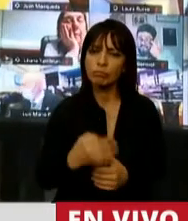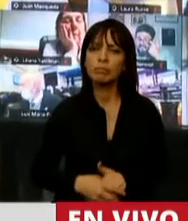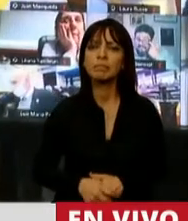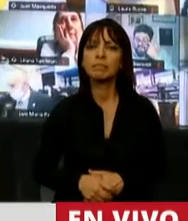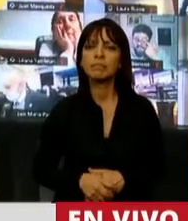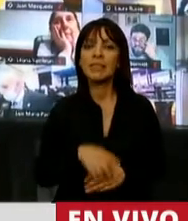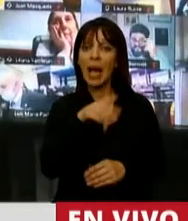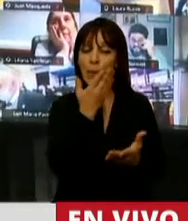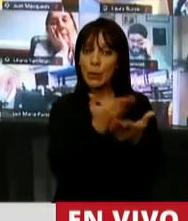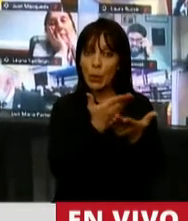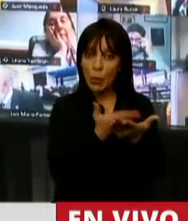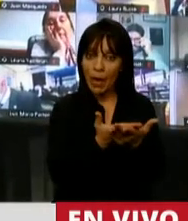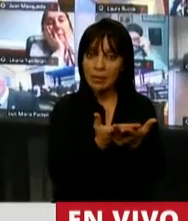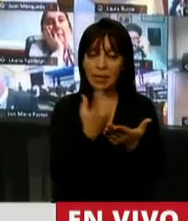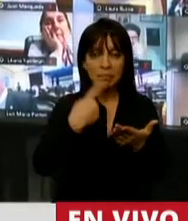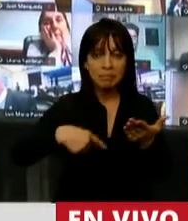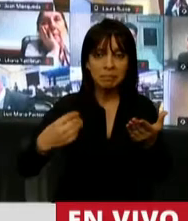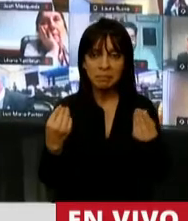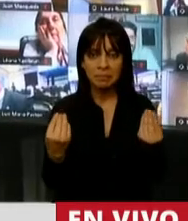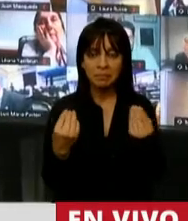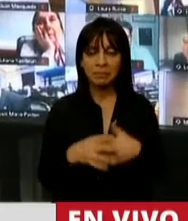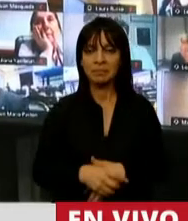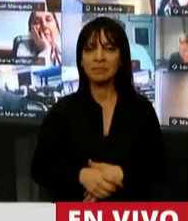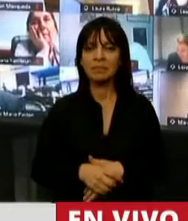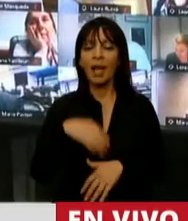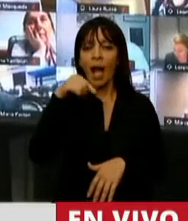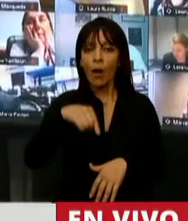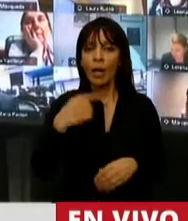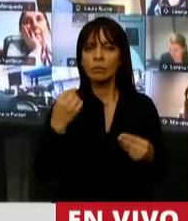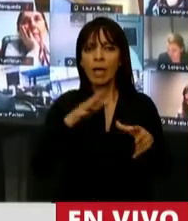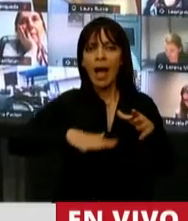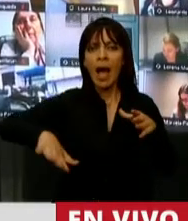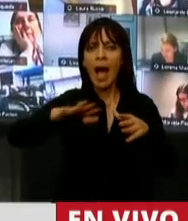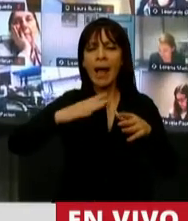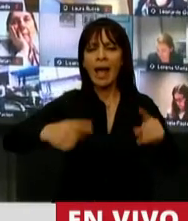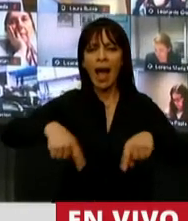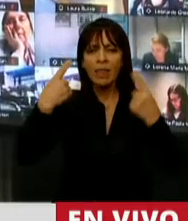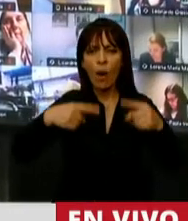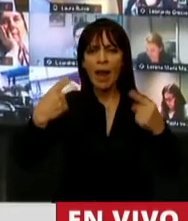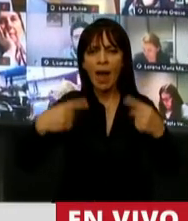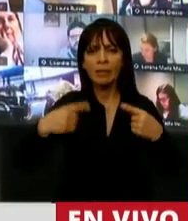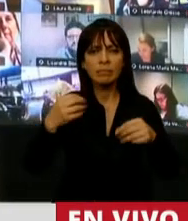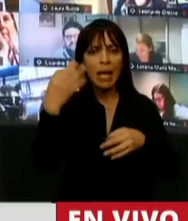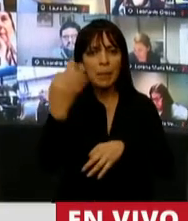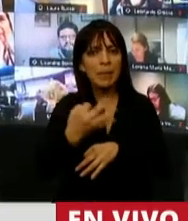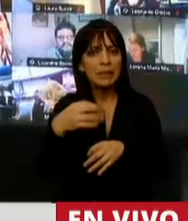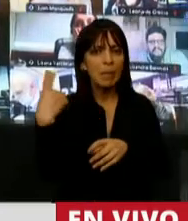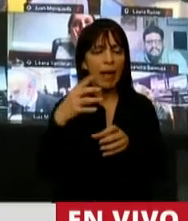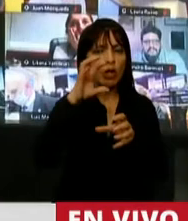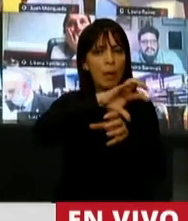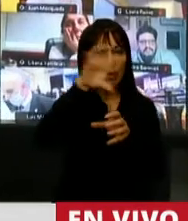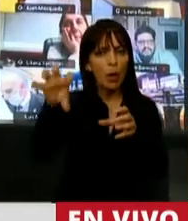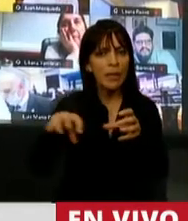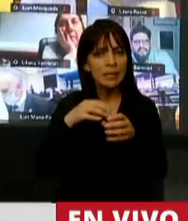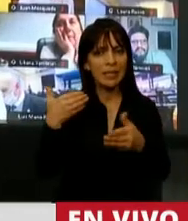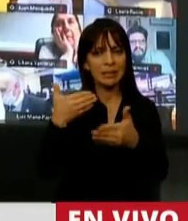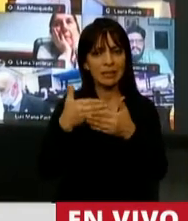Esta propuesta creativa se convierte ahora en un área aduanera especial para todas las provincias que tengan cercanía